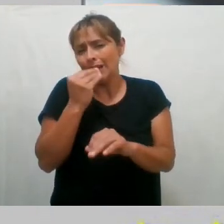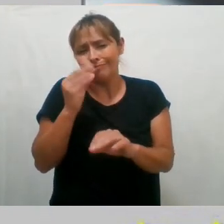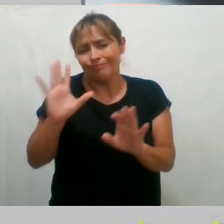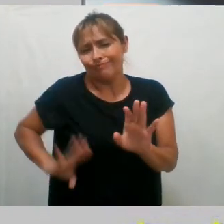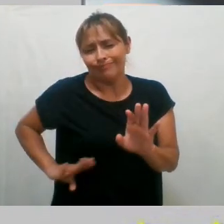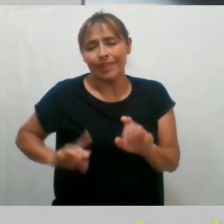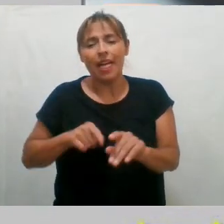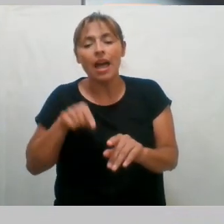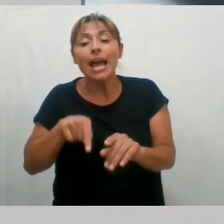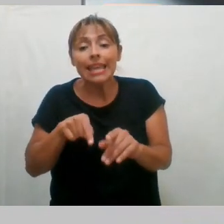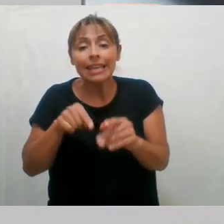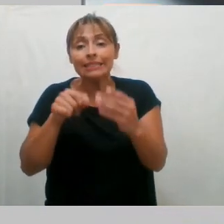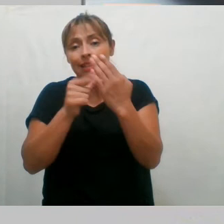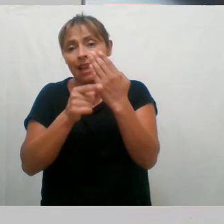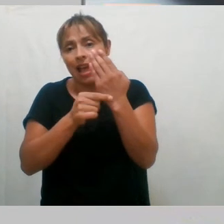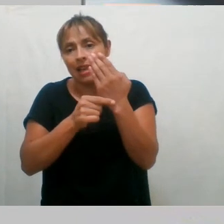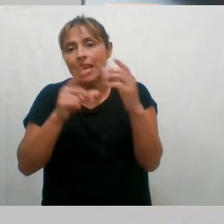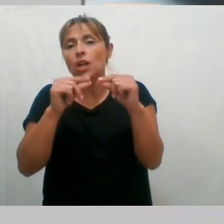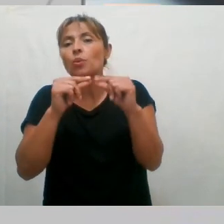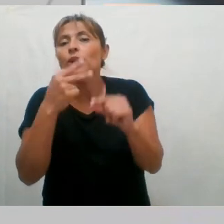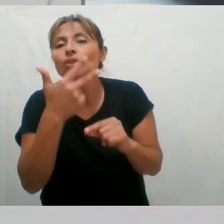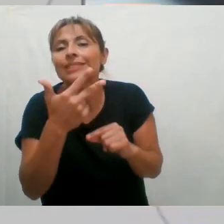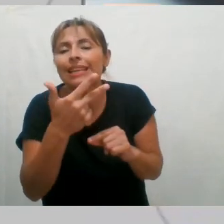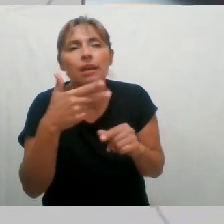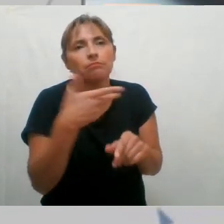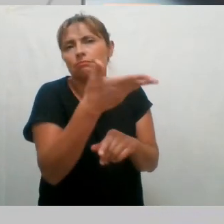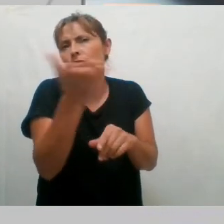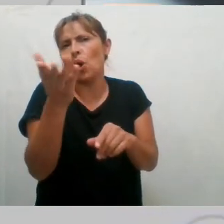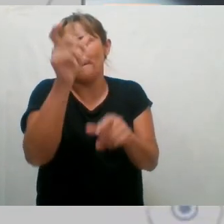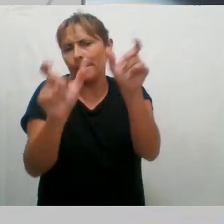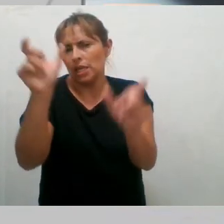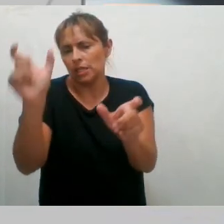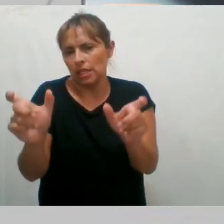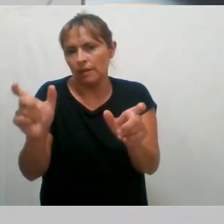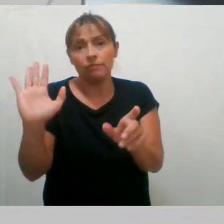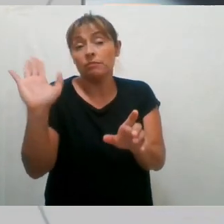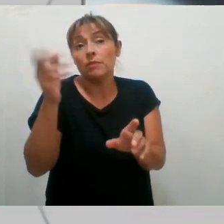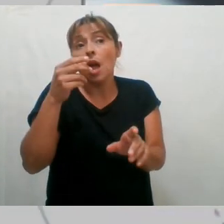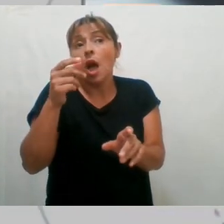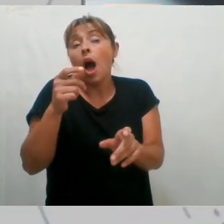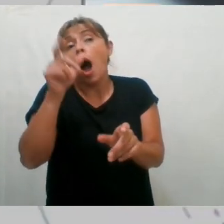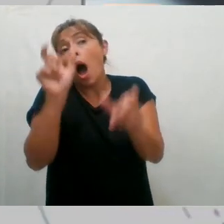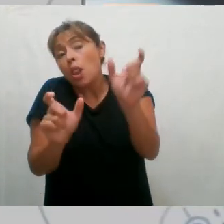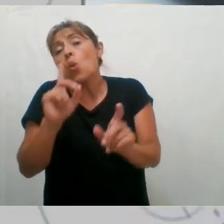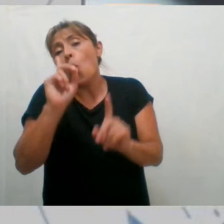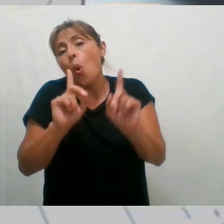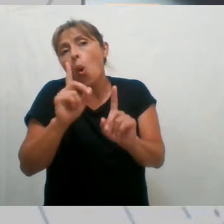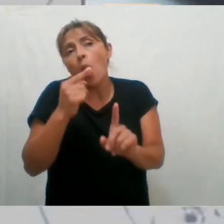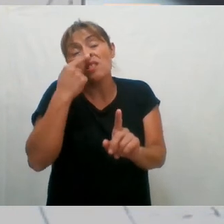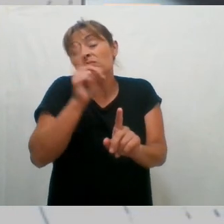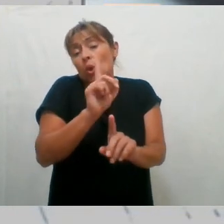un público ahí intermedio. No es para toda la ciudadanía, porque tal vez quien no esté emprendiendo o no tenga algún proyecto en mente, no le interese el tema.